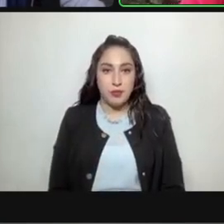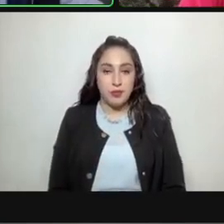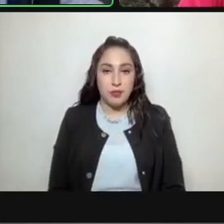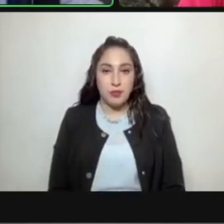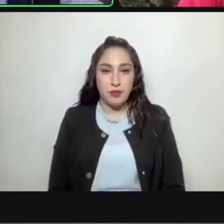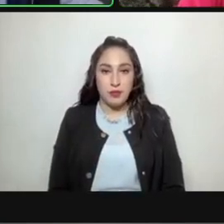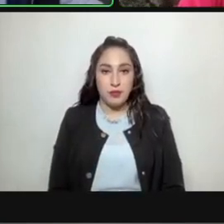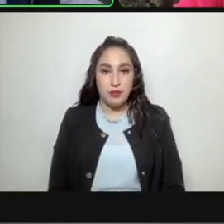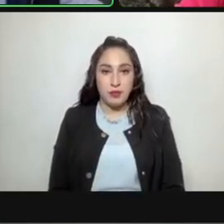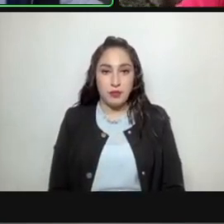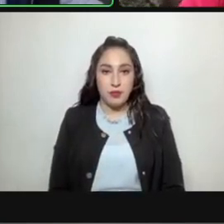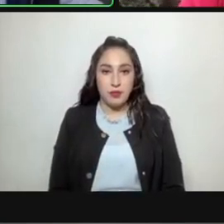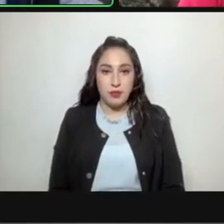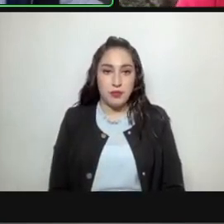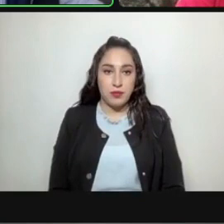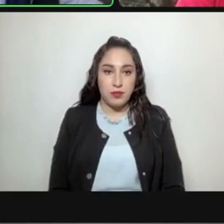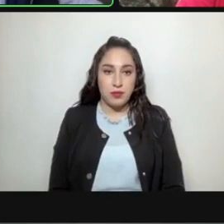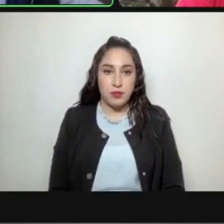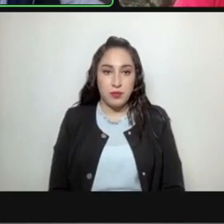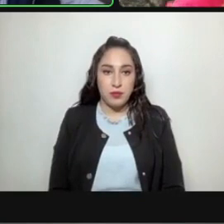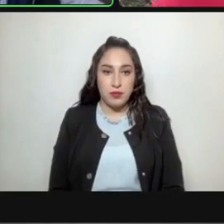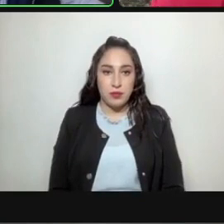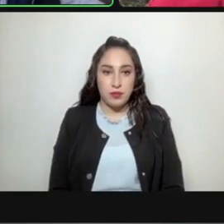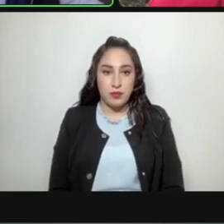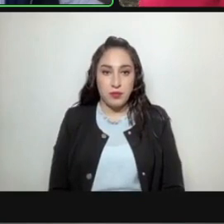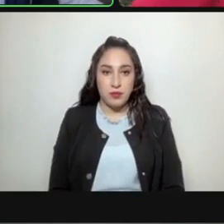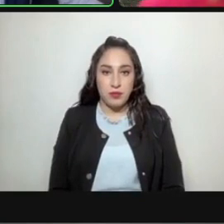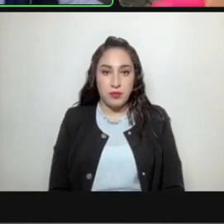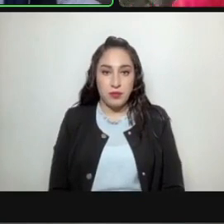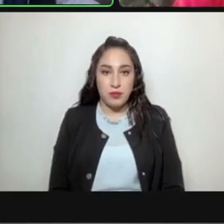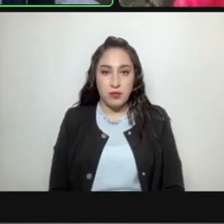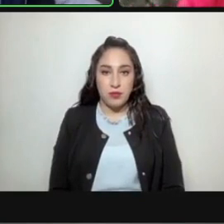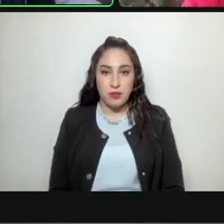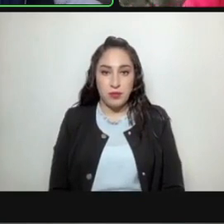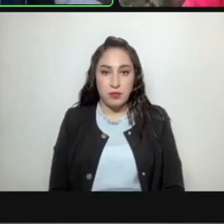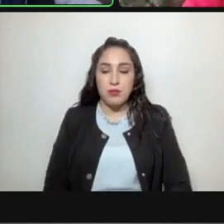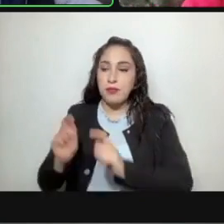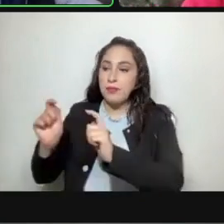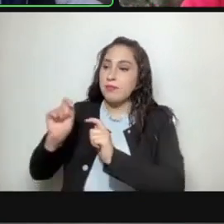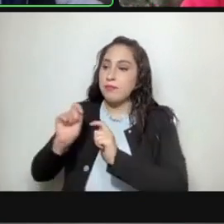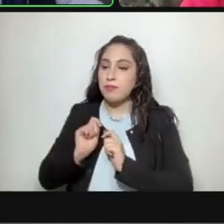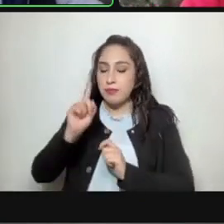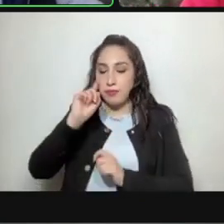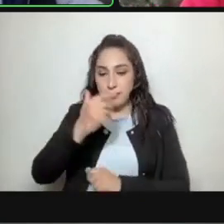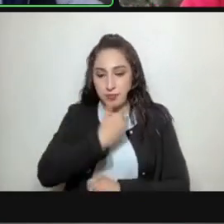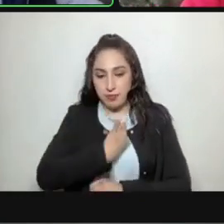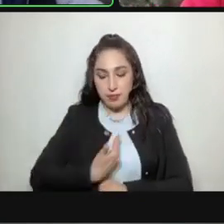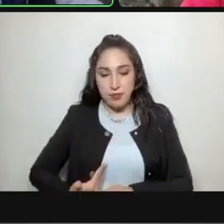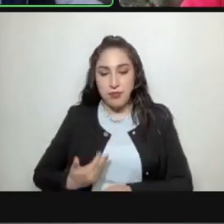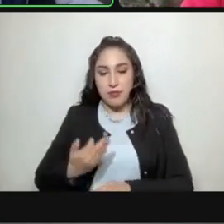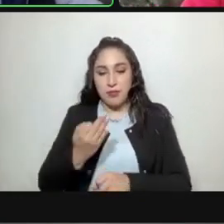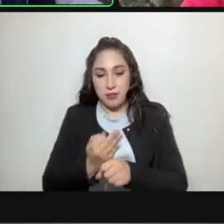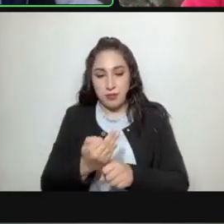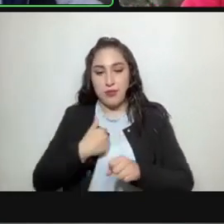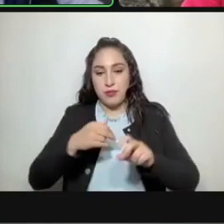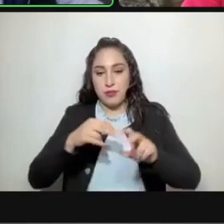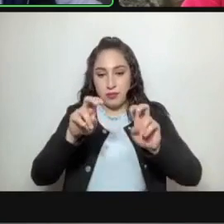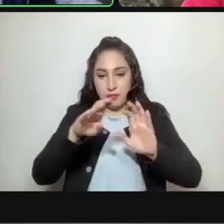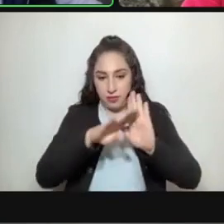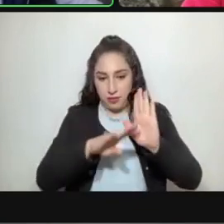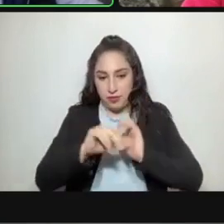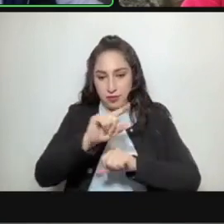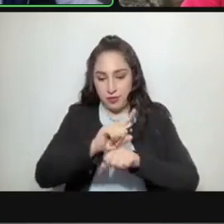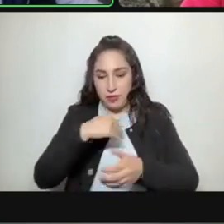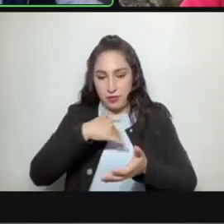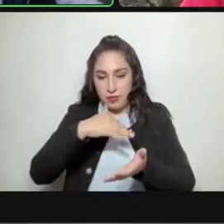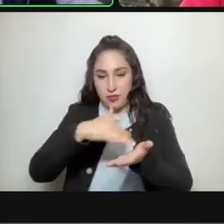Claro, claro que sí, diputada presidenta, con instrucciones de la presidencia, se procede a dar lectura del orden del